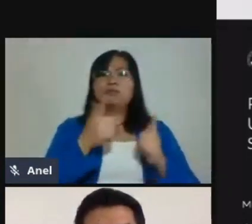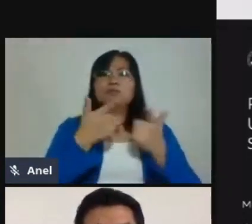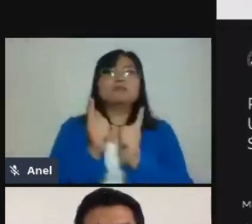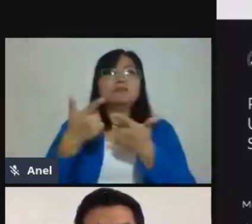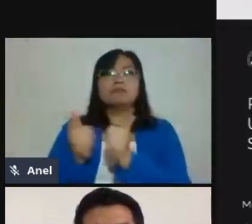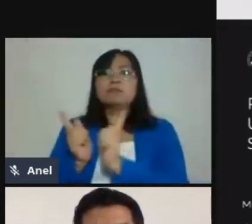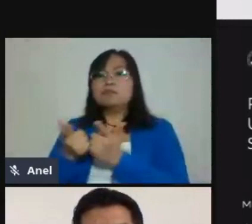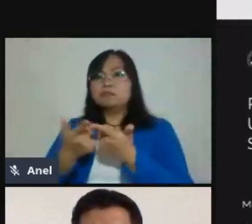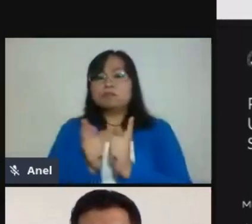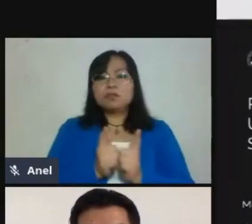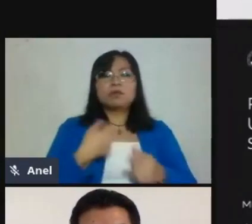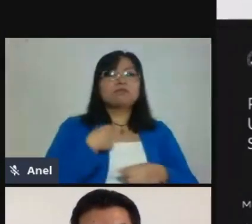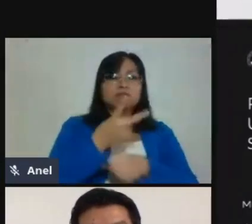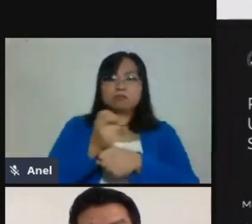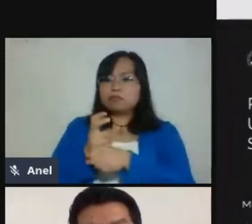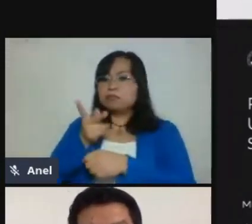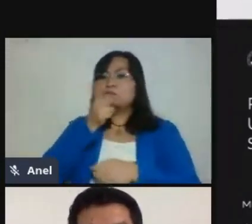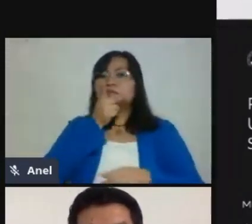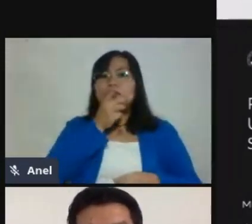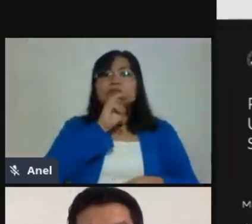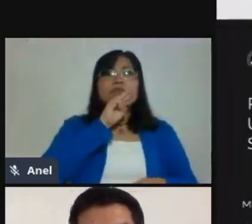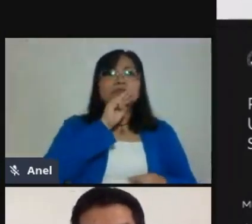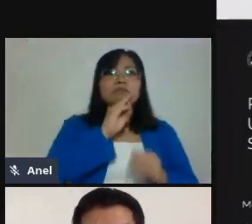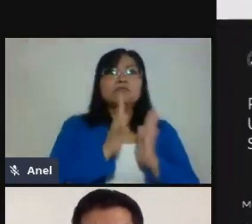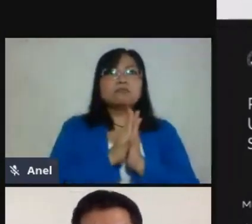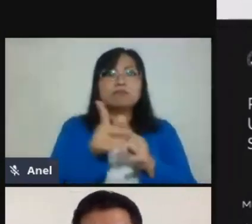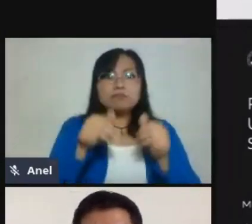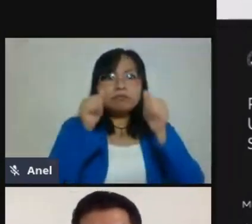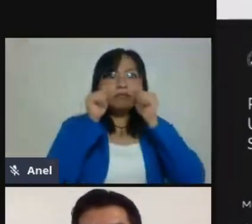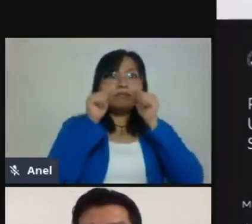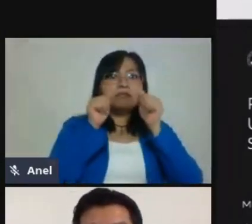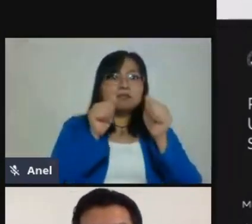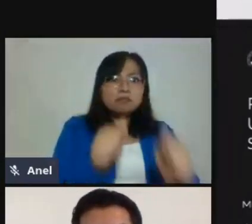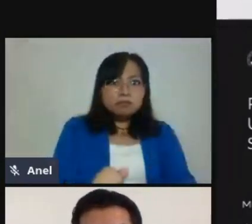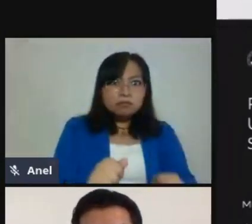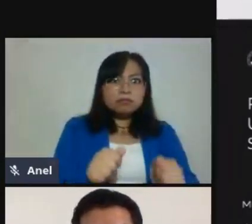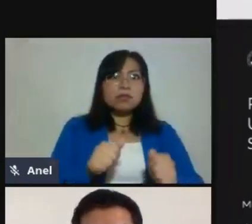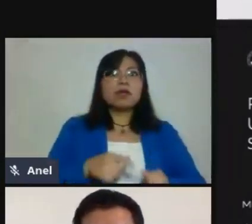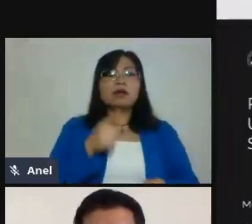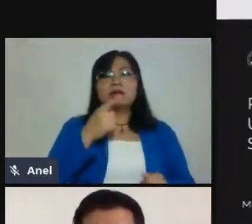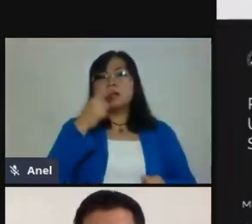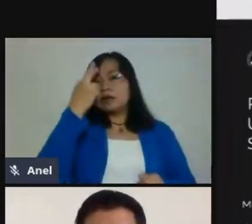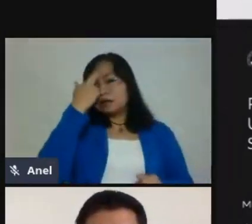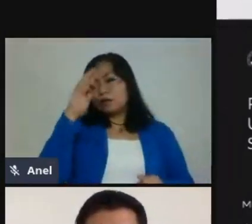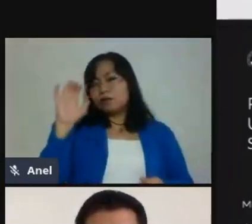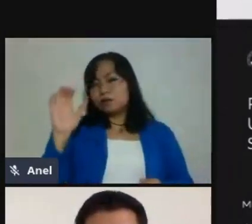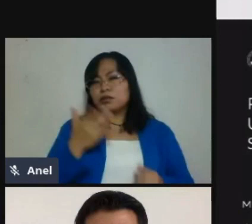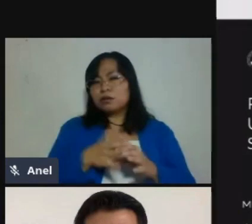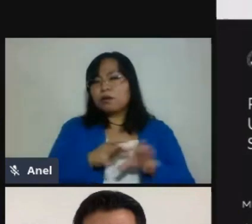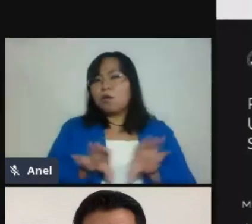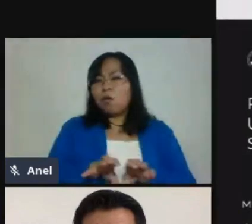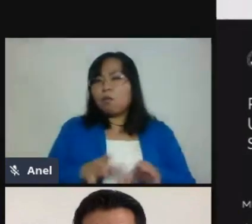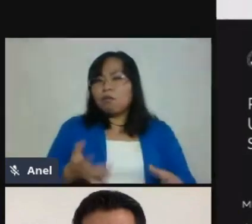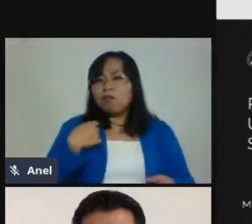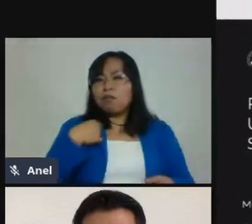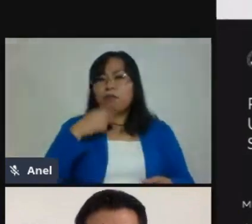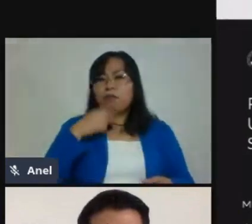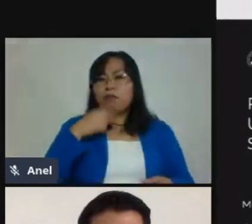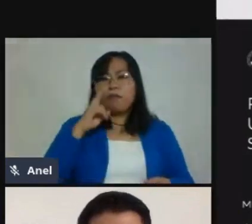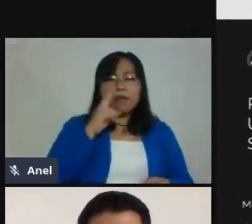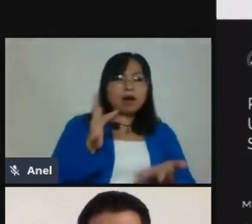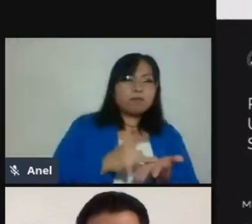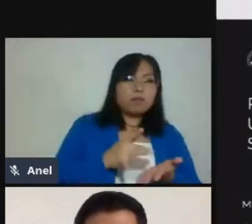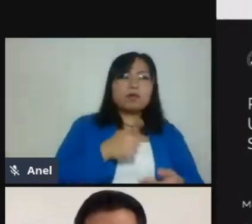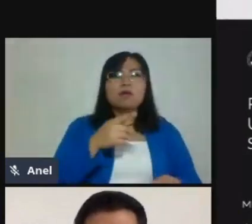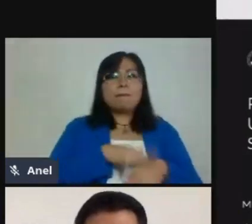invitamos a los papás a que puedan reconocer en dónde tienen que apoyar a los